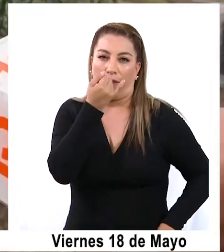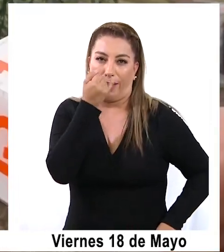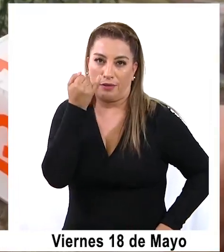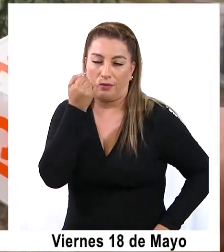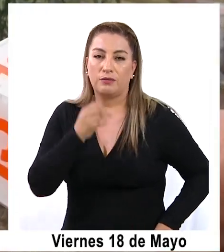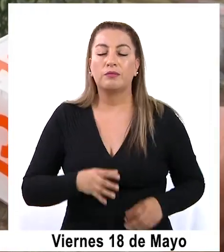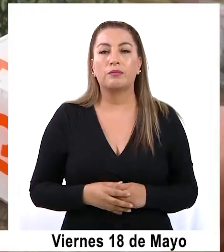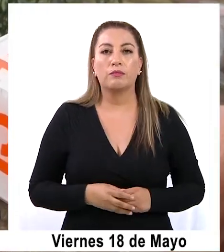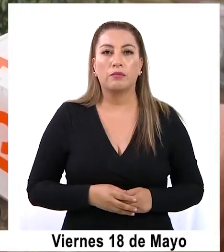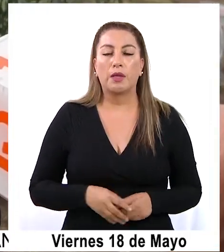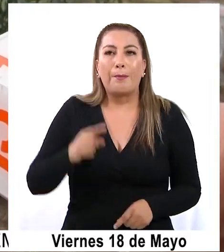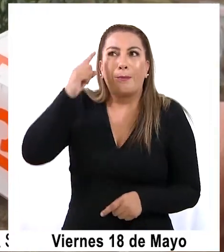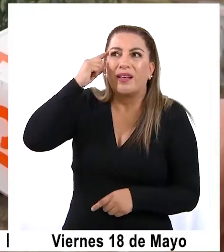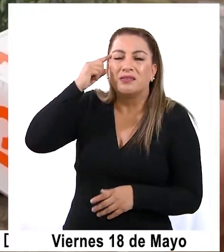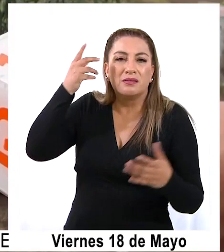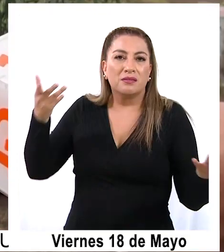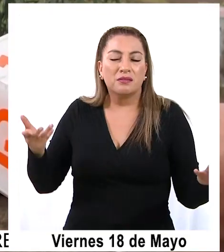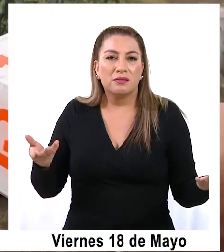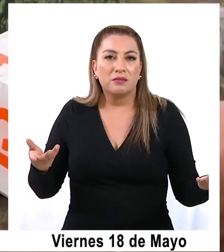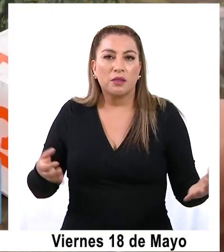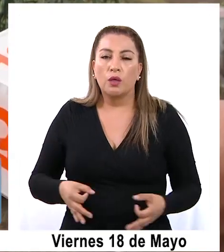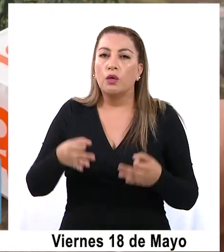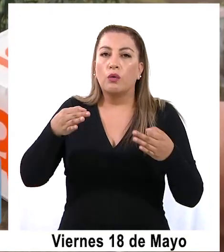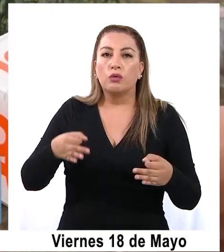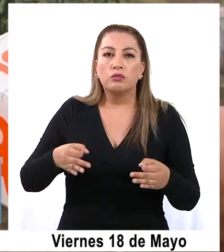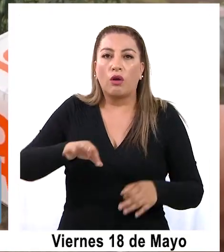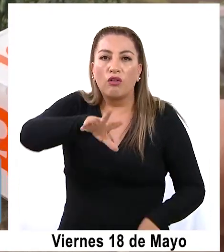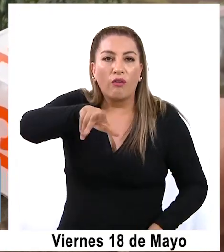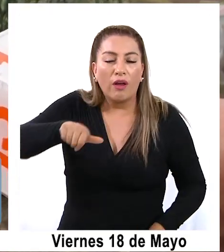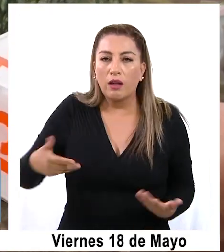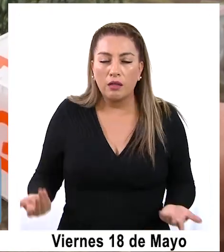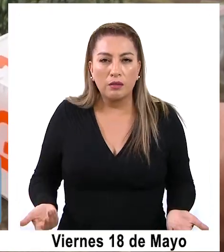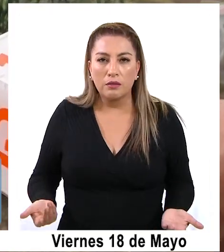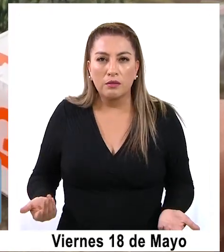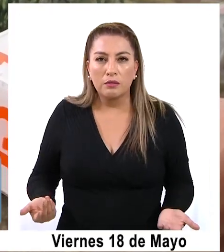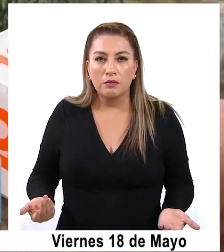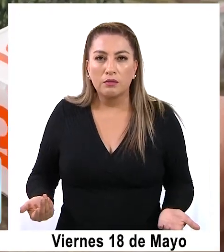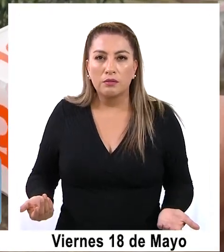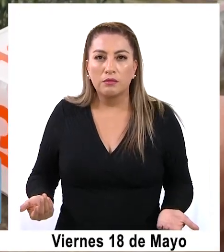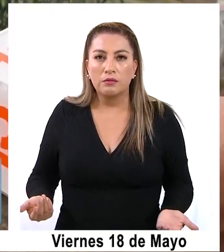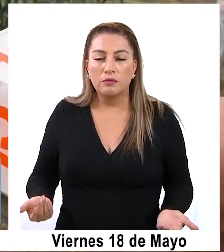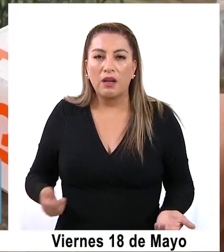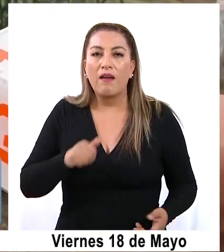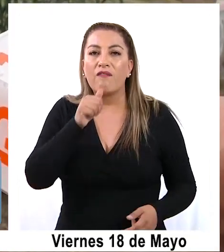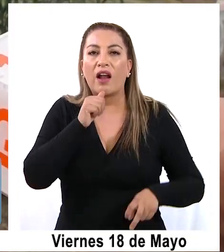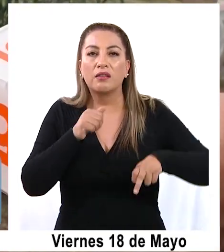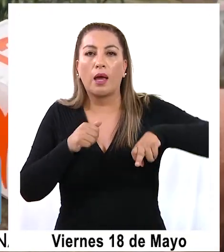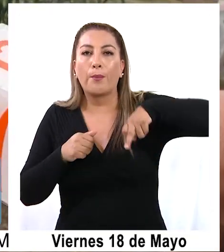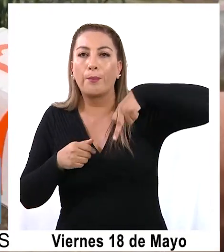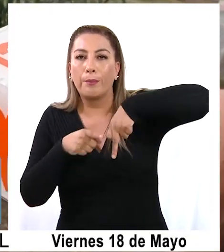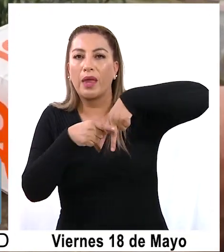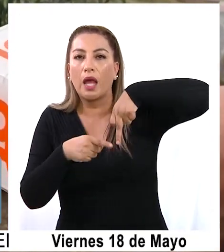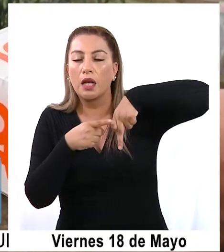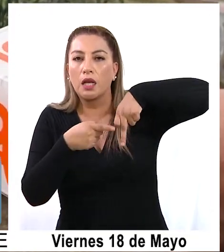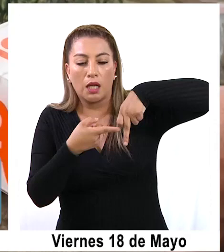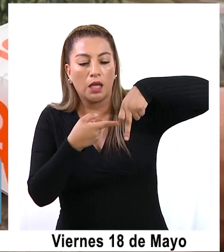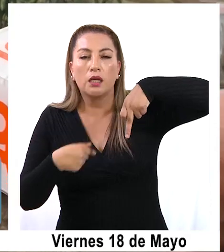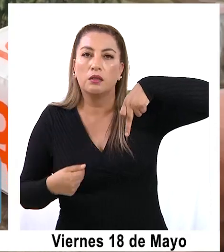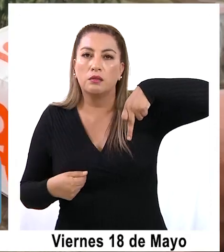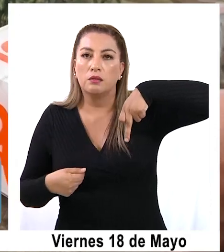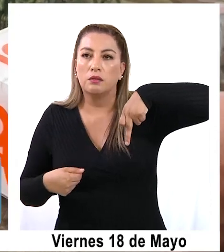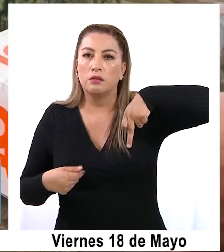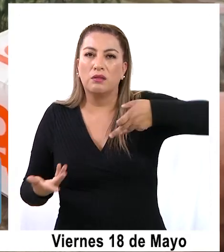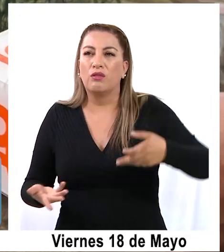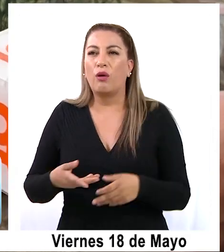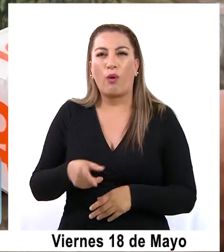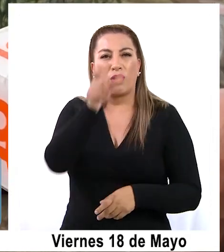¿En qué cabeza cabe que él presentamente y que los iba a robar? Claro, porque más aún le faltaba una Exactamente. ¿Cómo un mocho va a